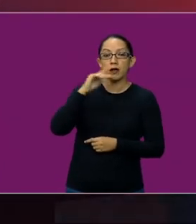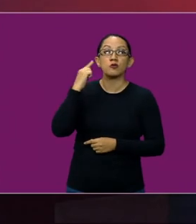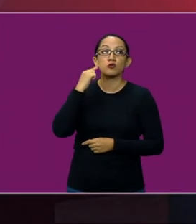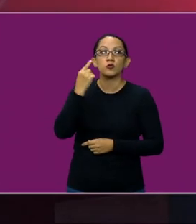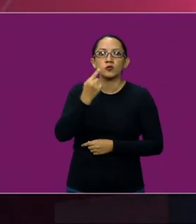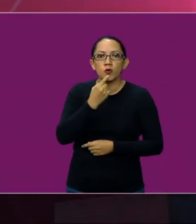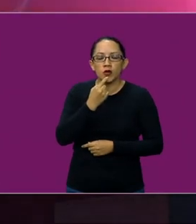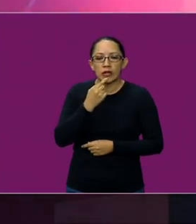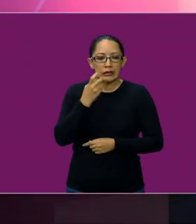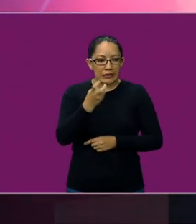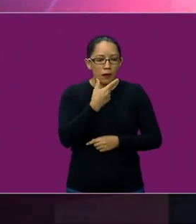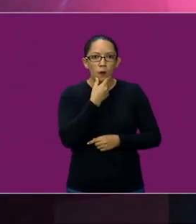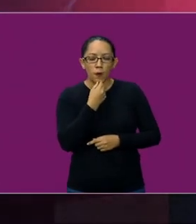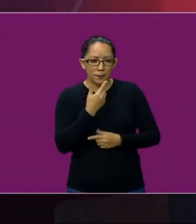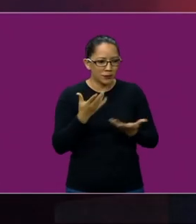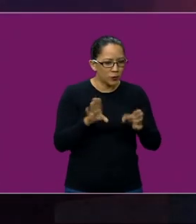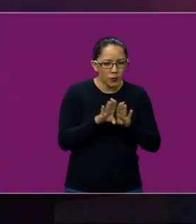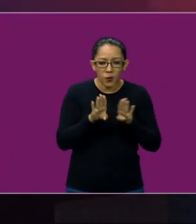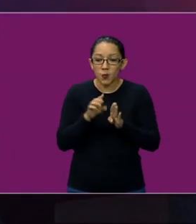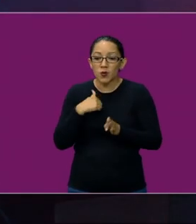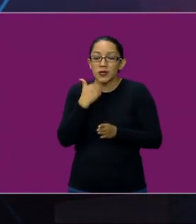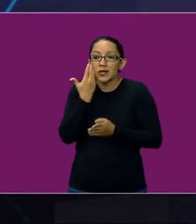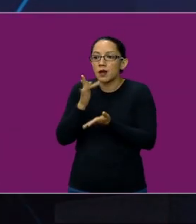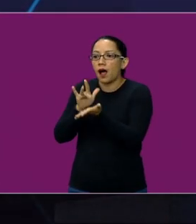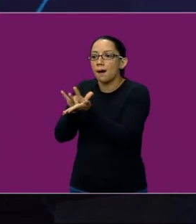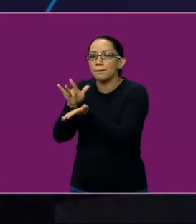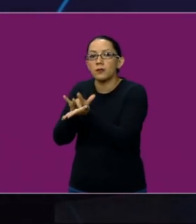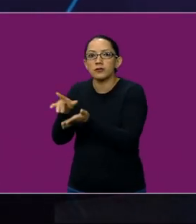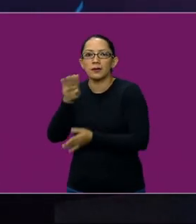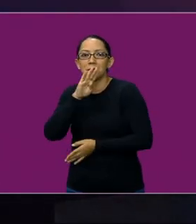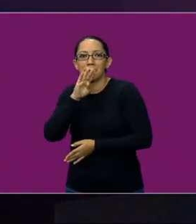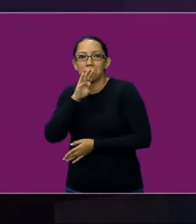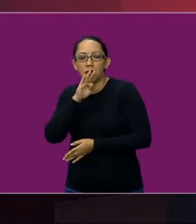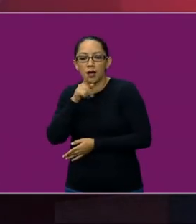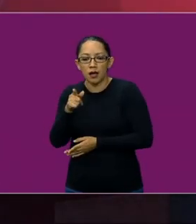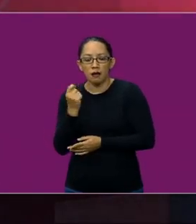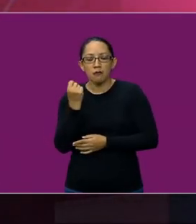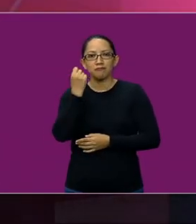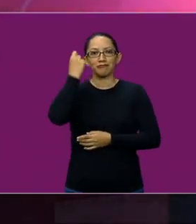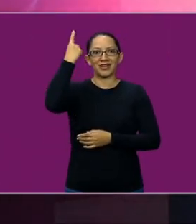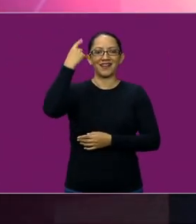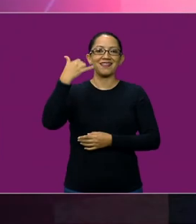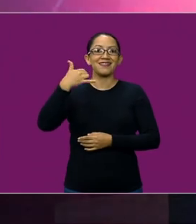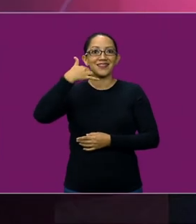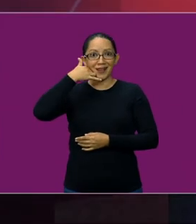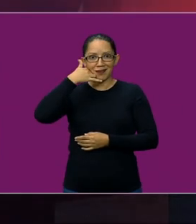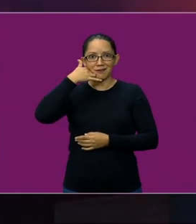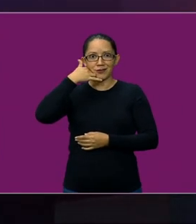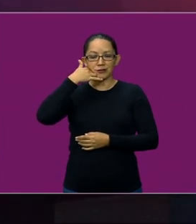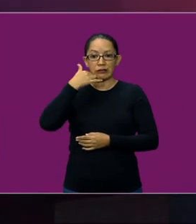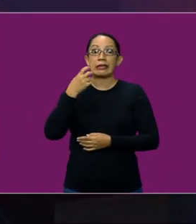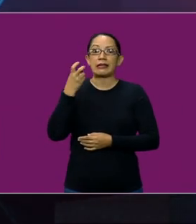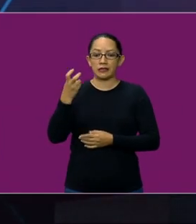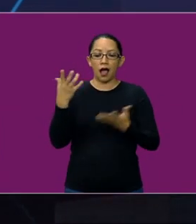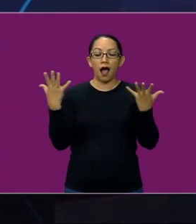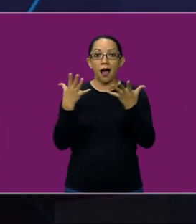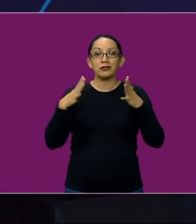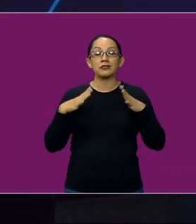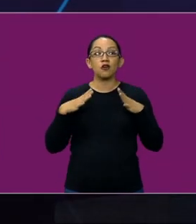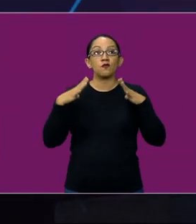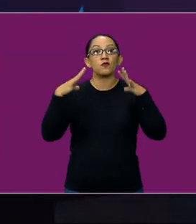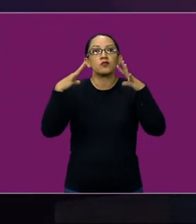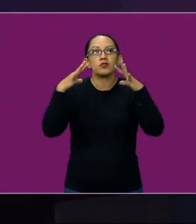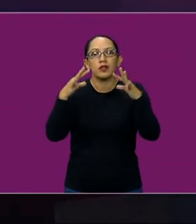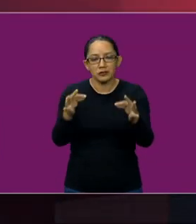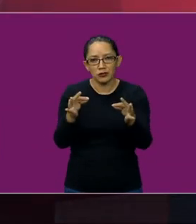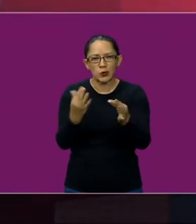la fecha funciona, la fundación Alexander Graham Bell, que inicialmente la fundó para la educación de